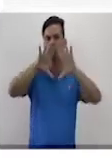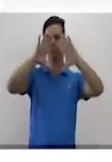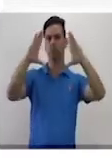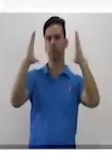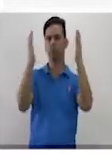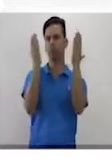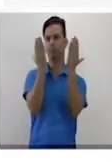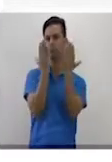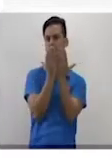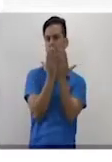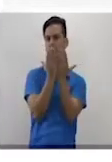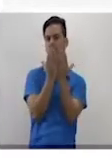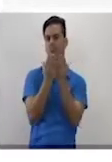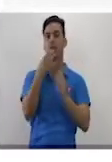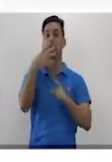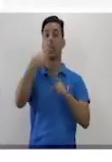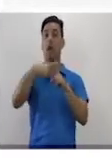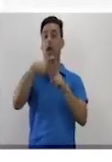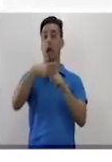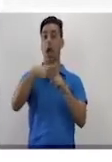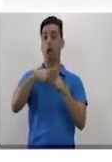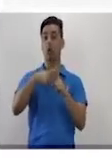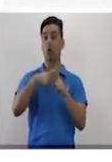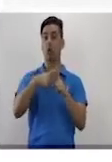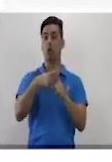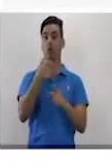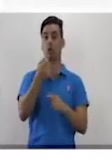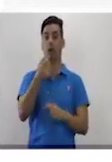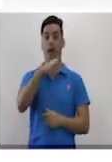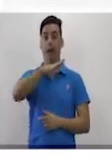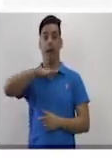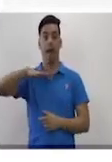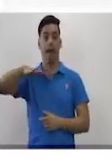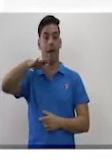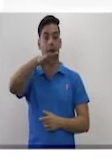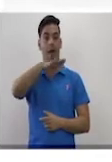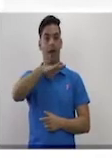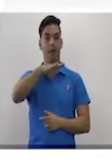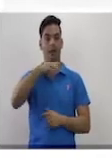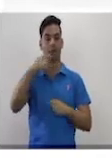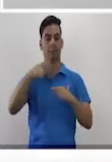cálculo de área y volumen de cubos y ortoedros.